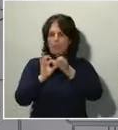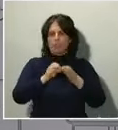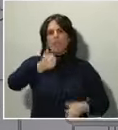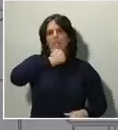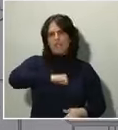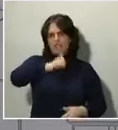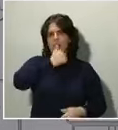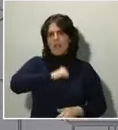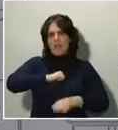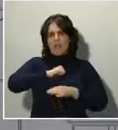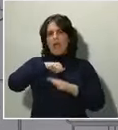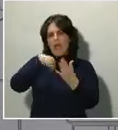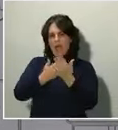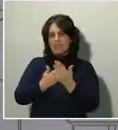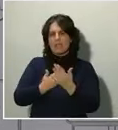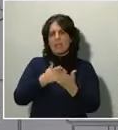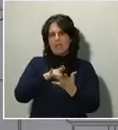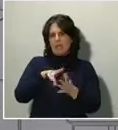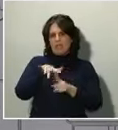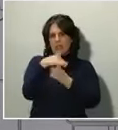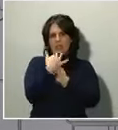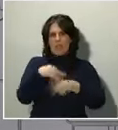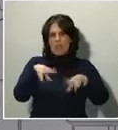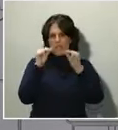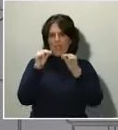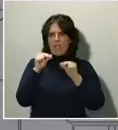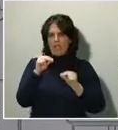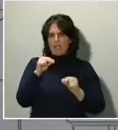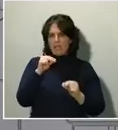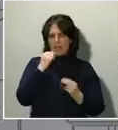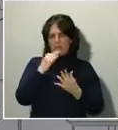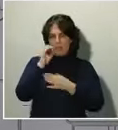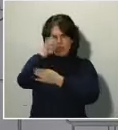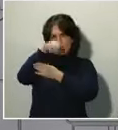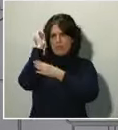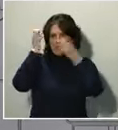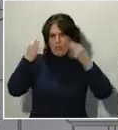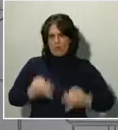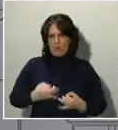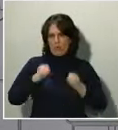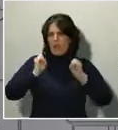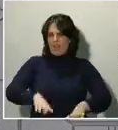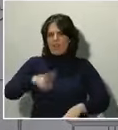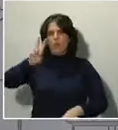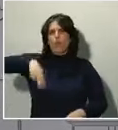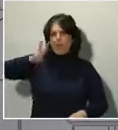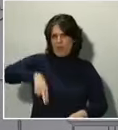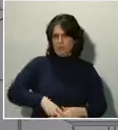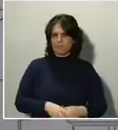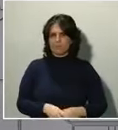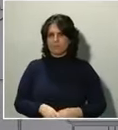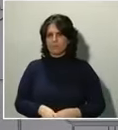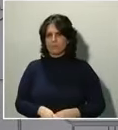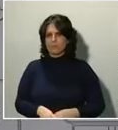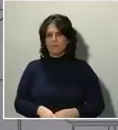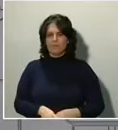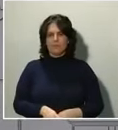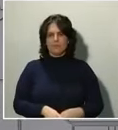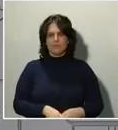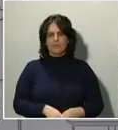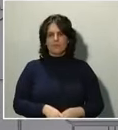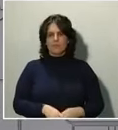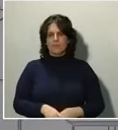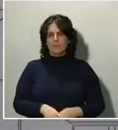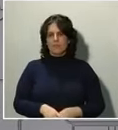y jamás nos rendiremos y venceremos. El enemigo no está a las puertas. Penetró hace ya